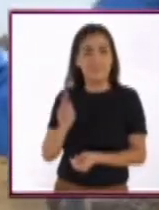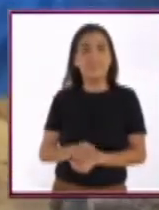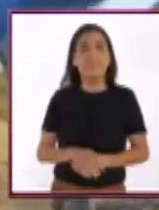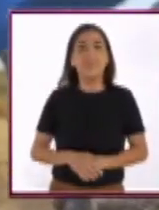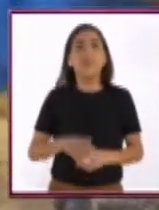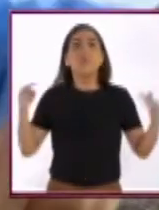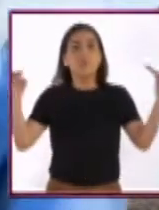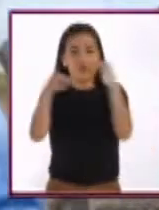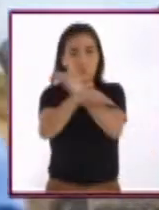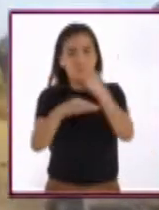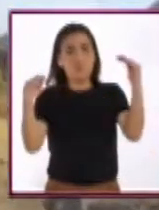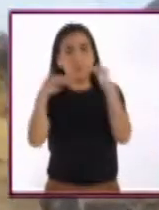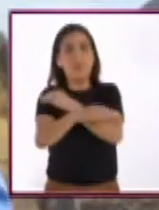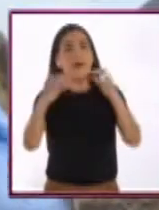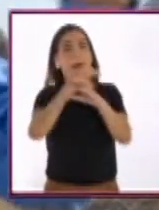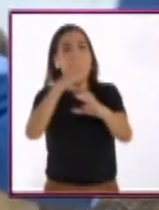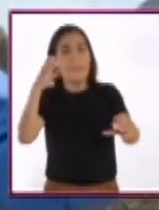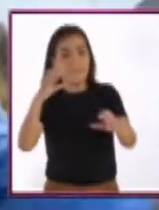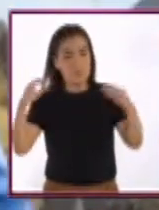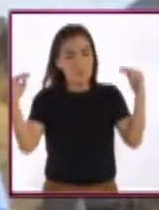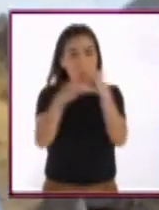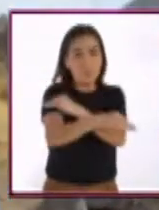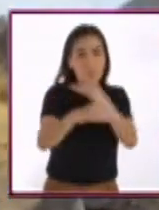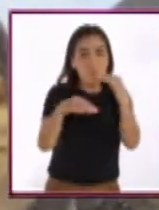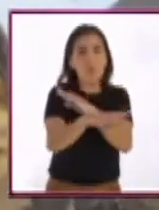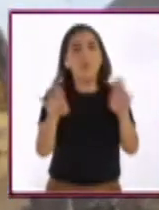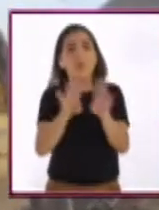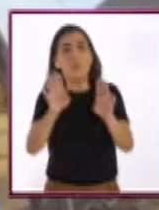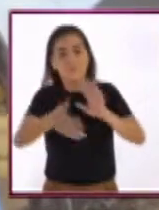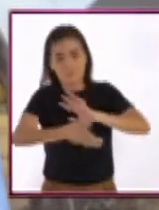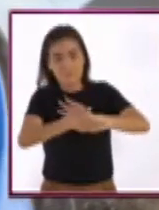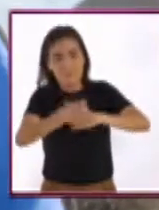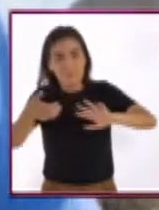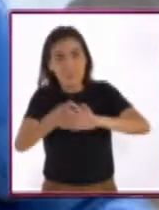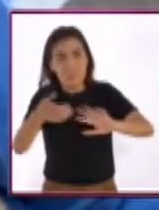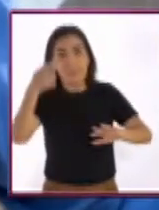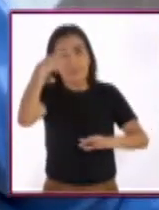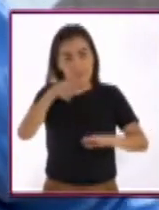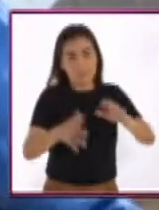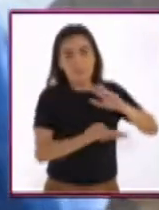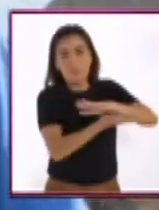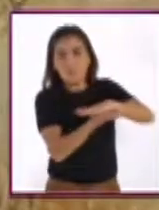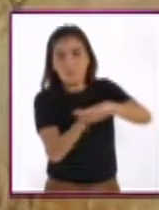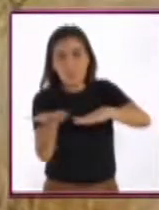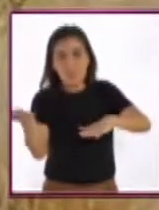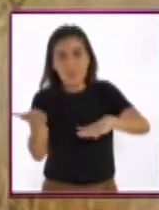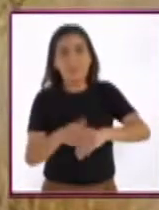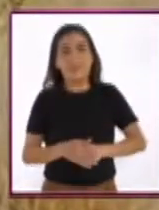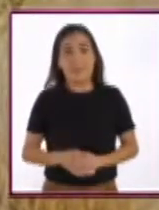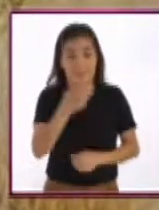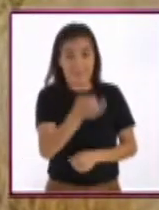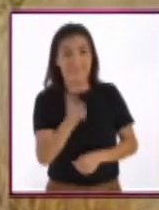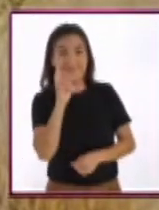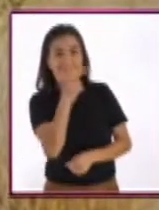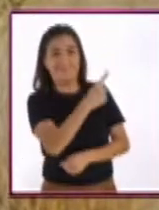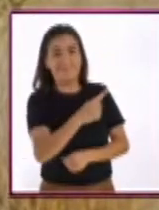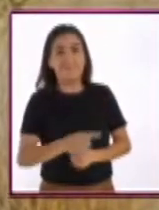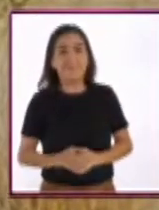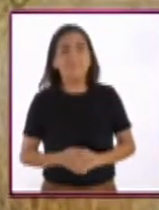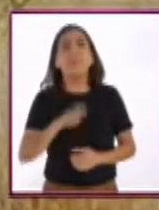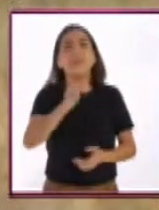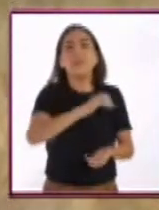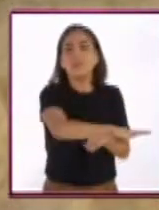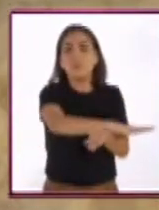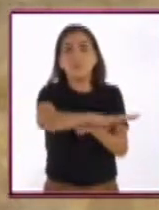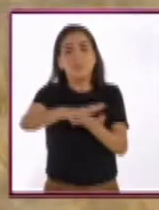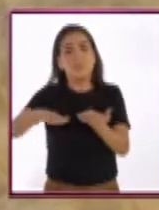esto, los camiones que pasan por la carretera, la infraestructura carretera, el cambio y el uso del suelo. Este ambiente que vemos